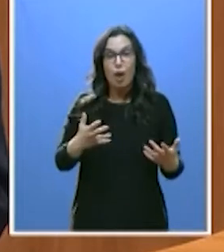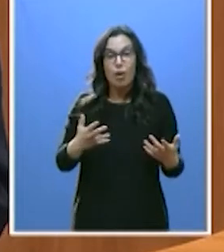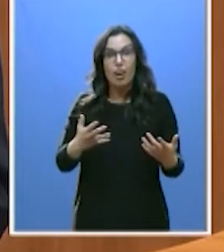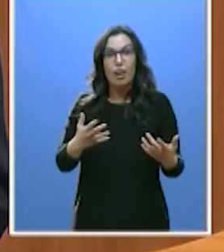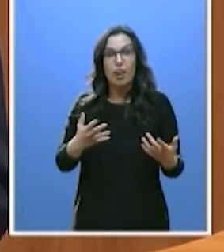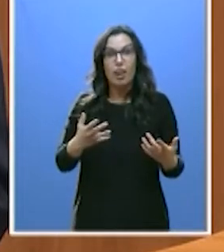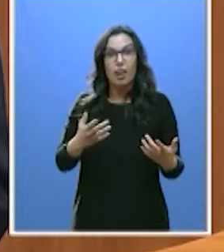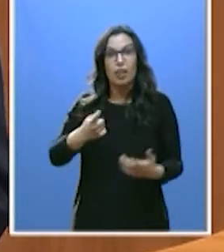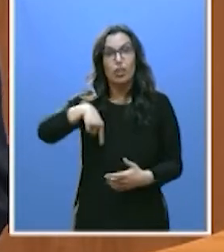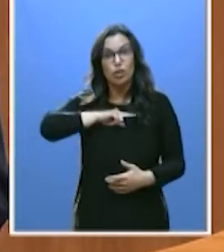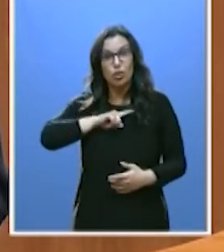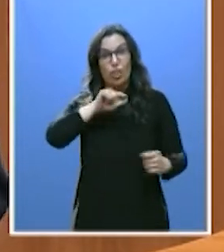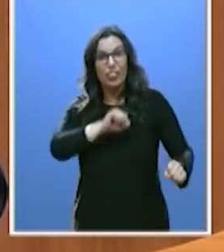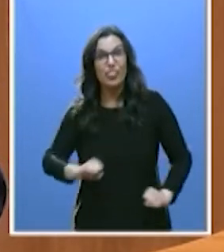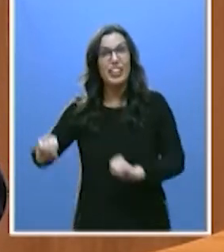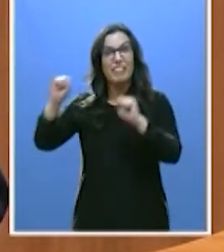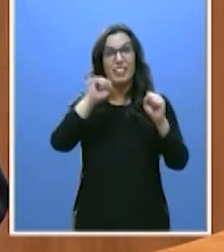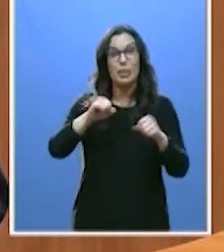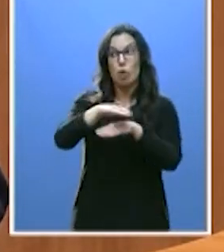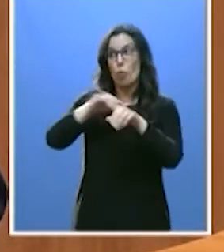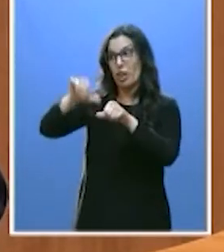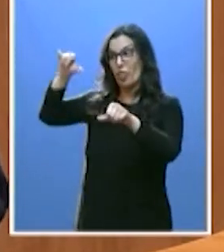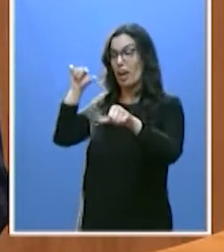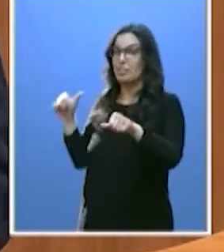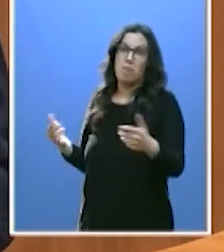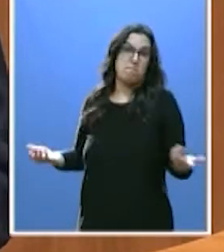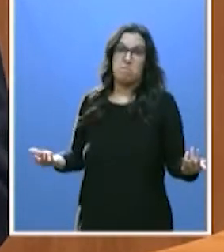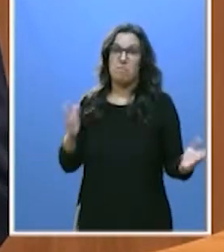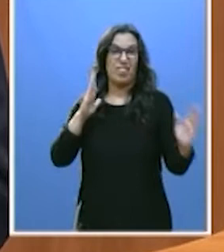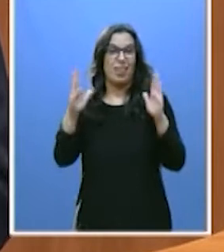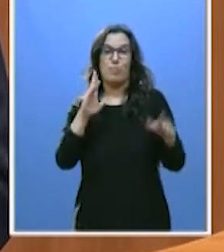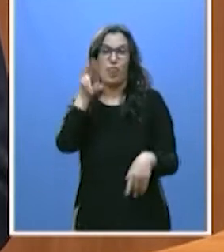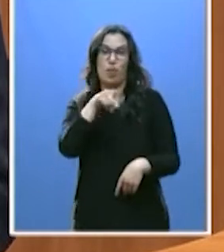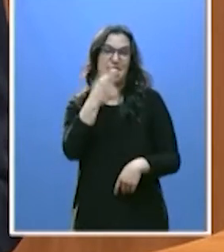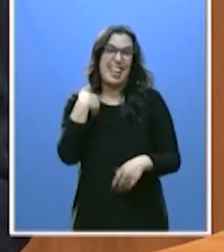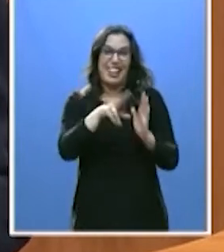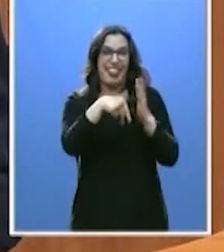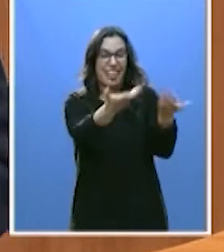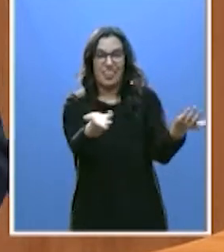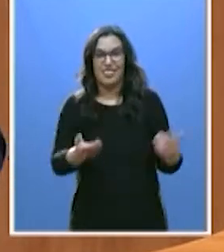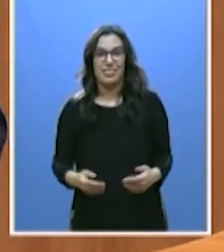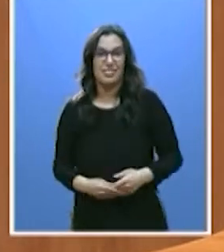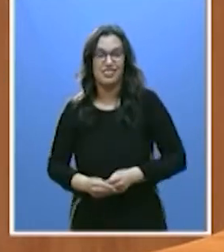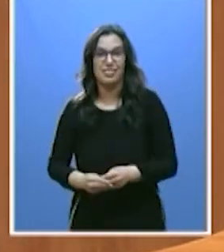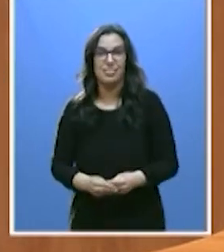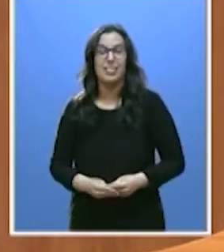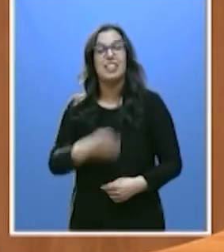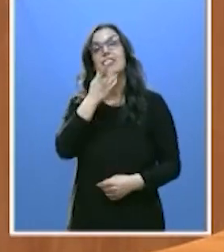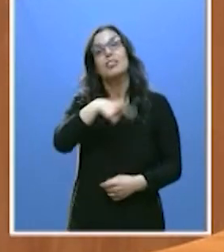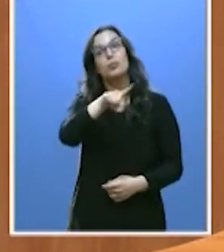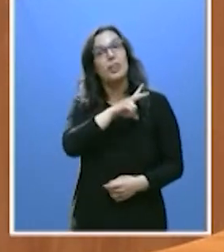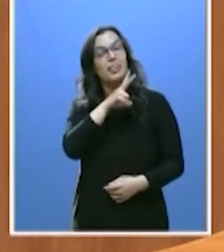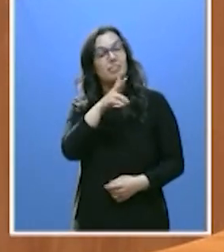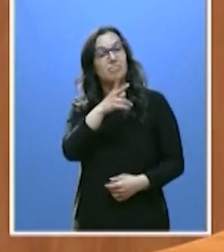quienes defendamos la labor de gobiernos pretéritos. No es el momento. Llegan ustedes tarde, señorías. Si quieren ustedes